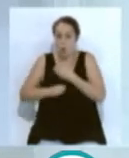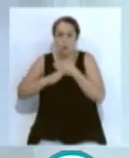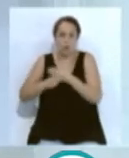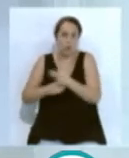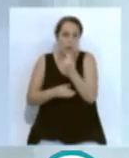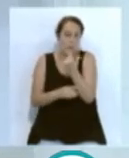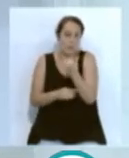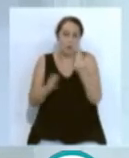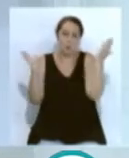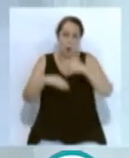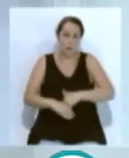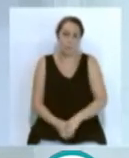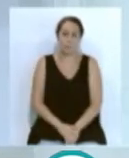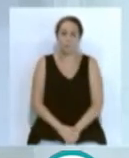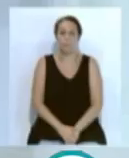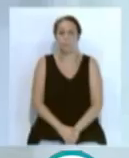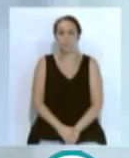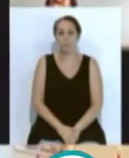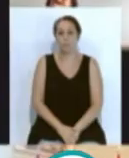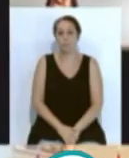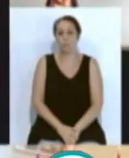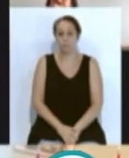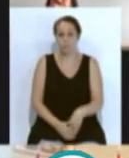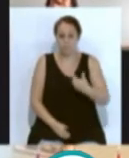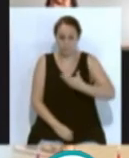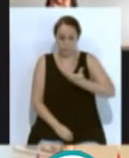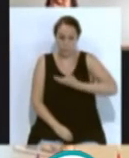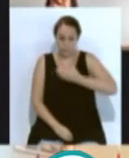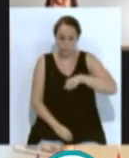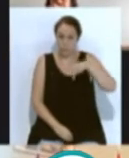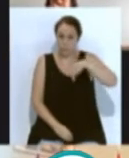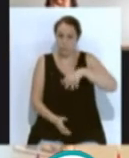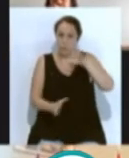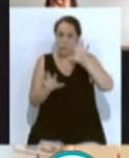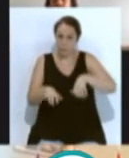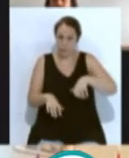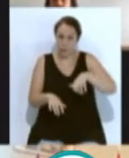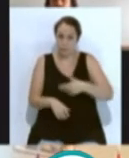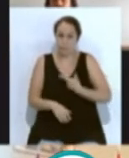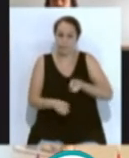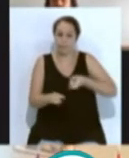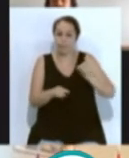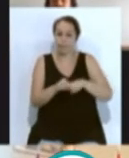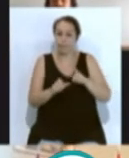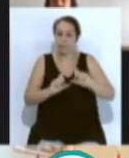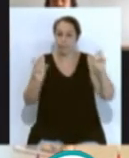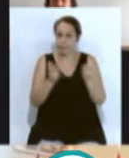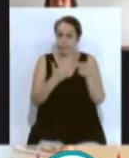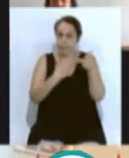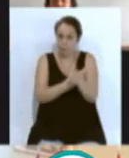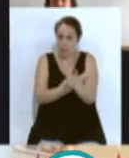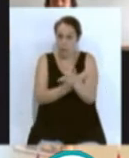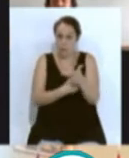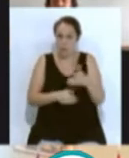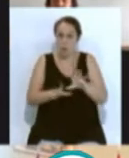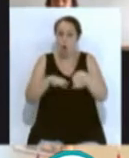positivo de tesorería. El alcalde de Cádiz, José María González, ha participado en un encuentro telemático junto a